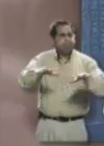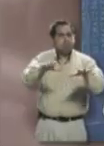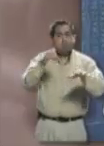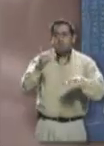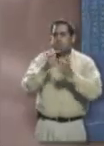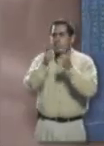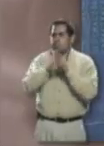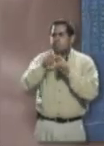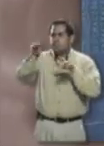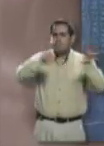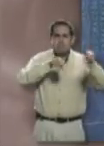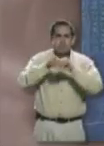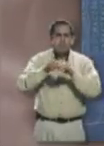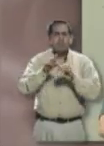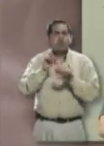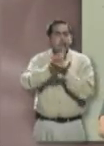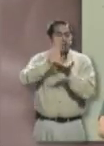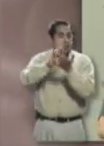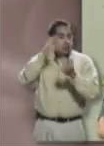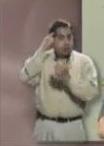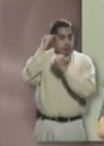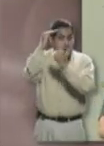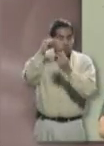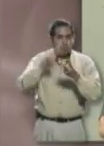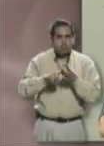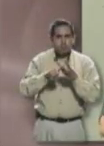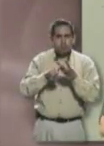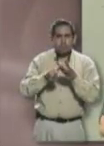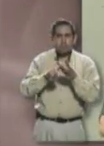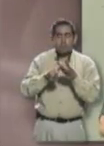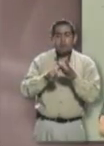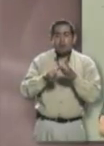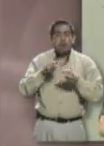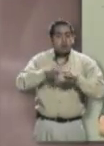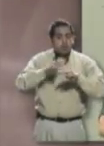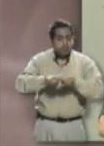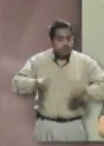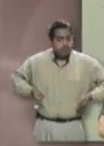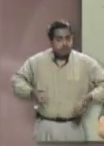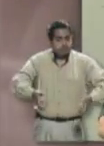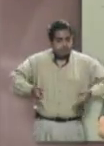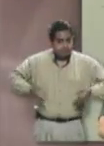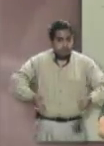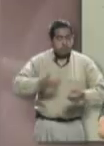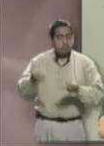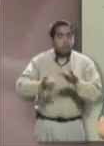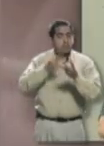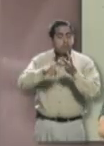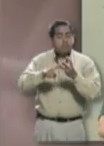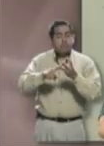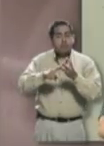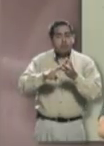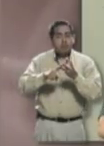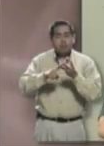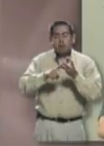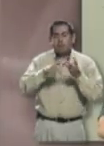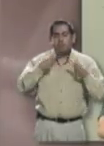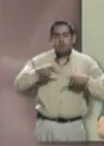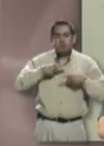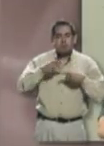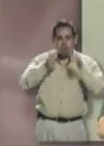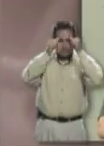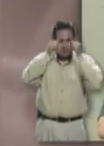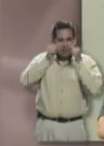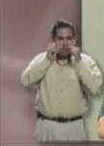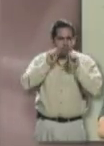y agrupa a las personas con discapacidad intelectual, a las personas de deporte sobre silla de ruedas y a las personas con